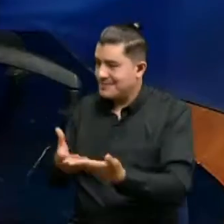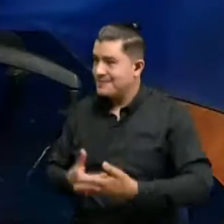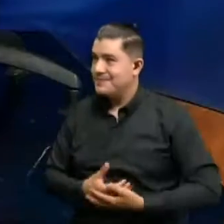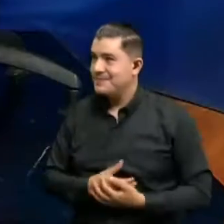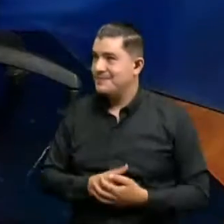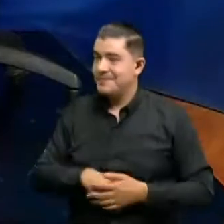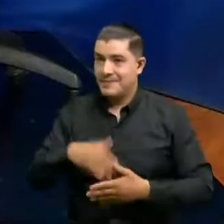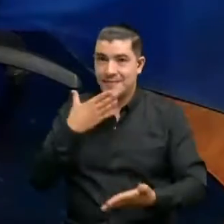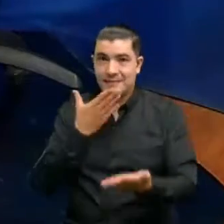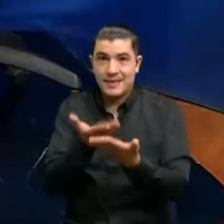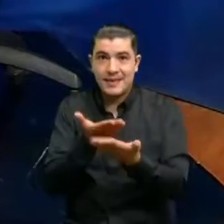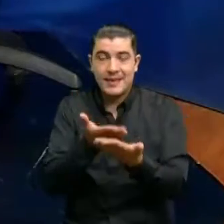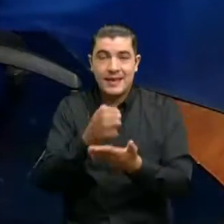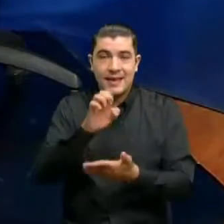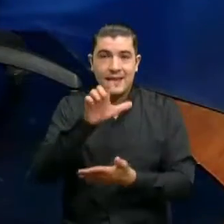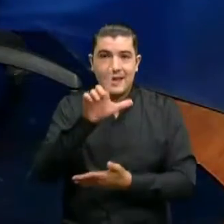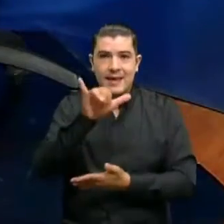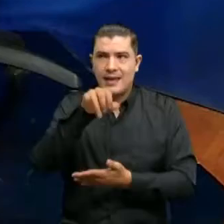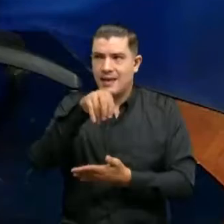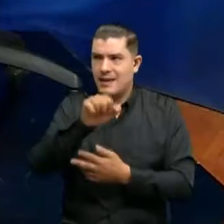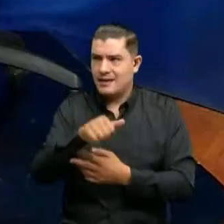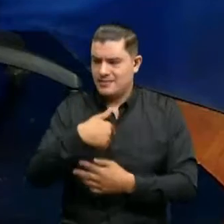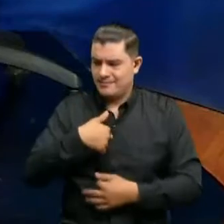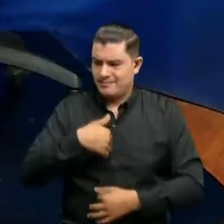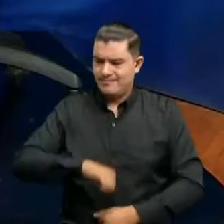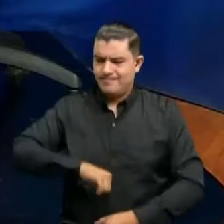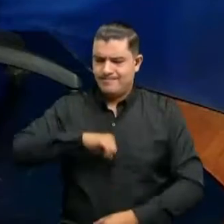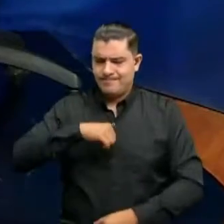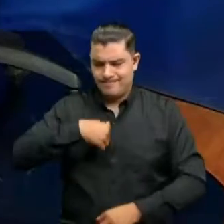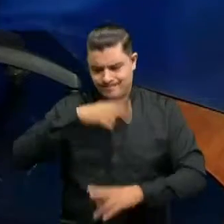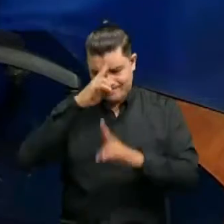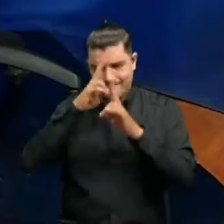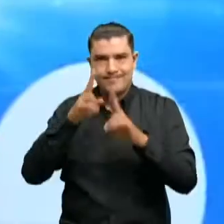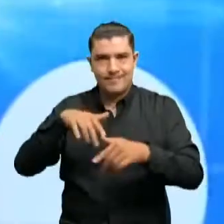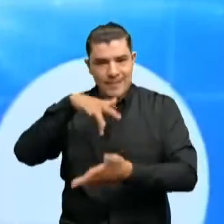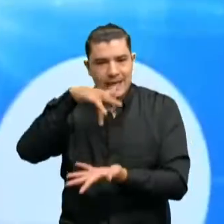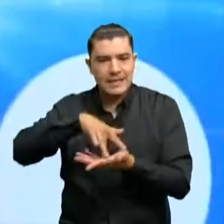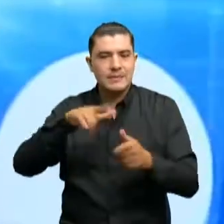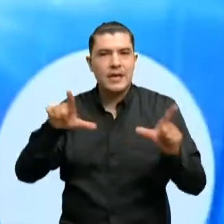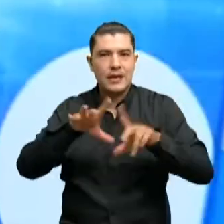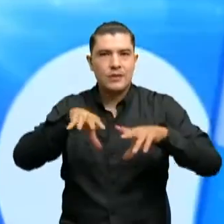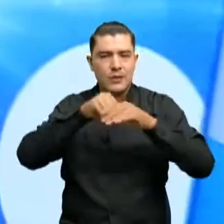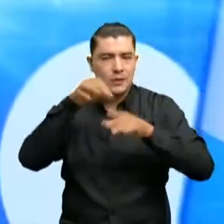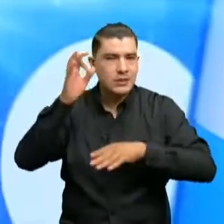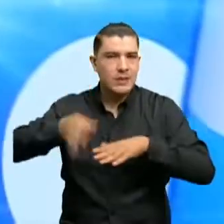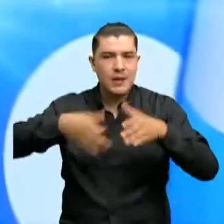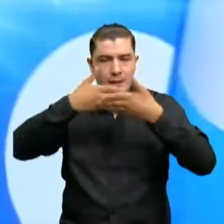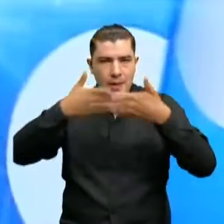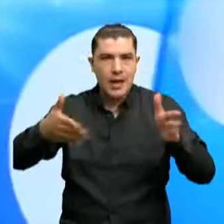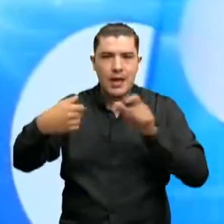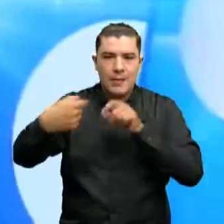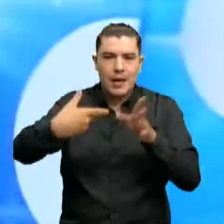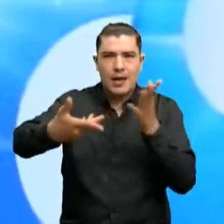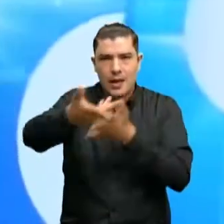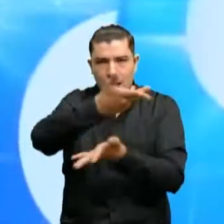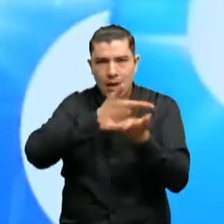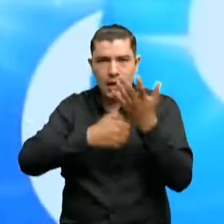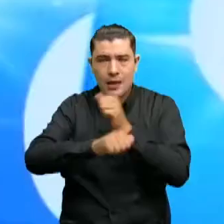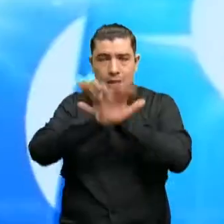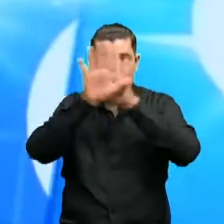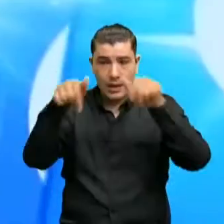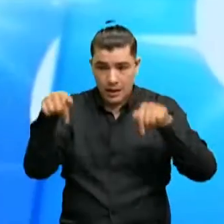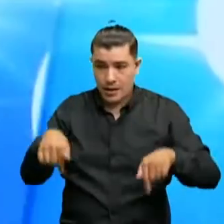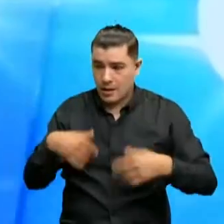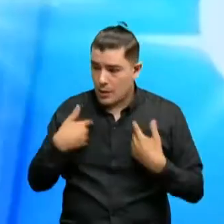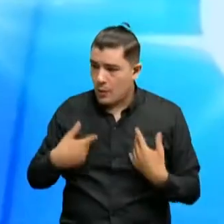Gracias, Eliana. Para mí un honor estar contigo, estar en este canal que siempre me ha abierto sus puertas y, por supuesto, cualquier cosa que yo pueda hacer por esta